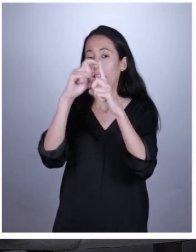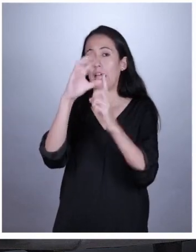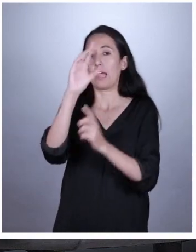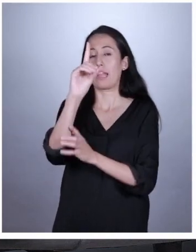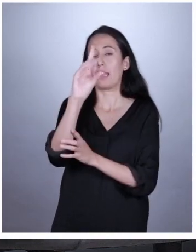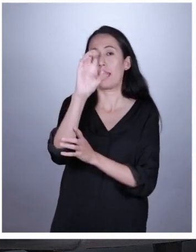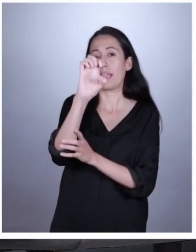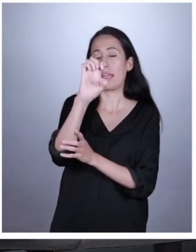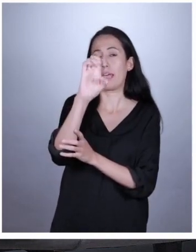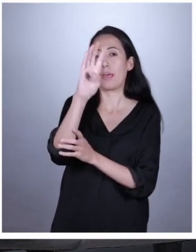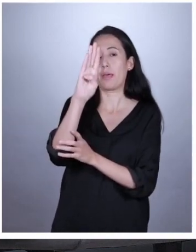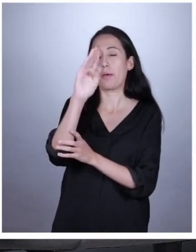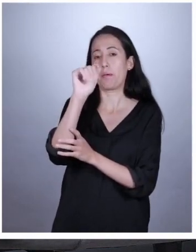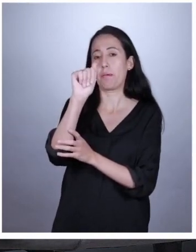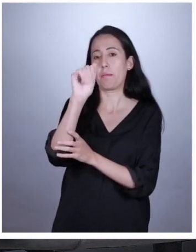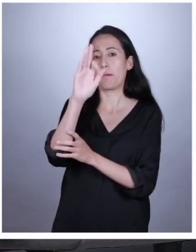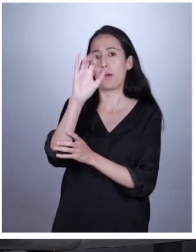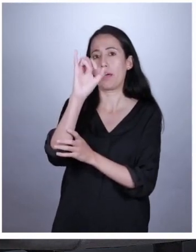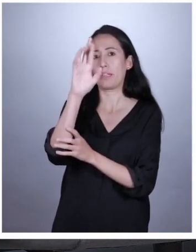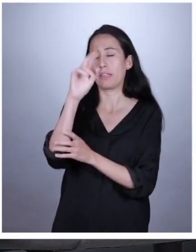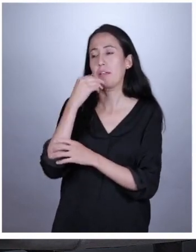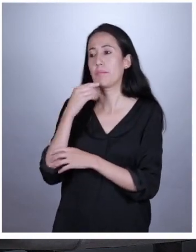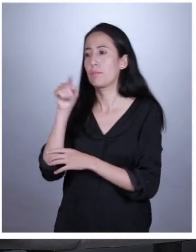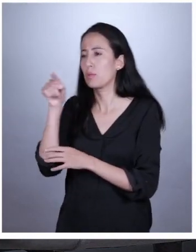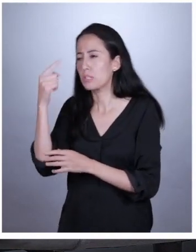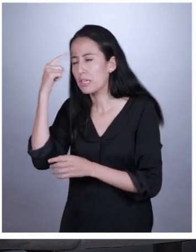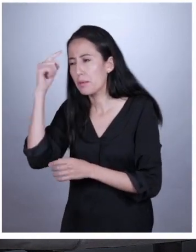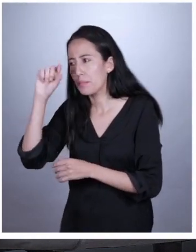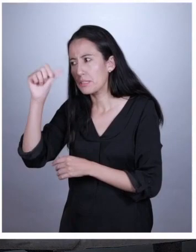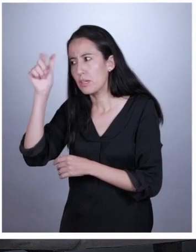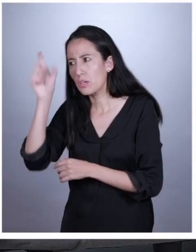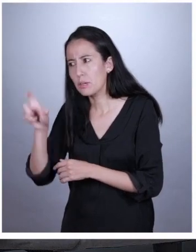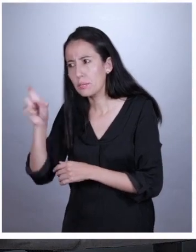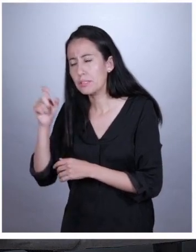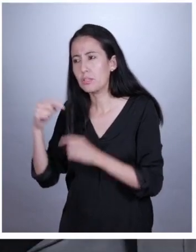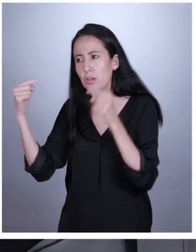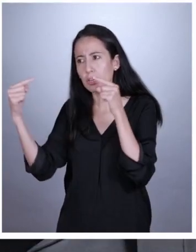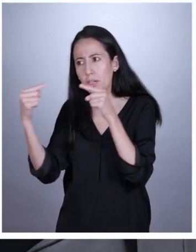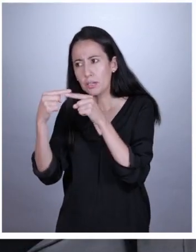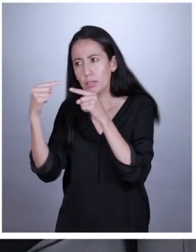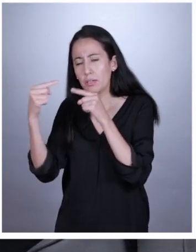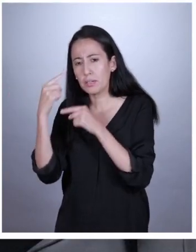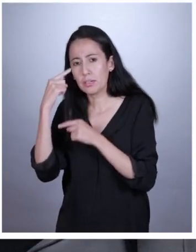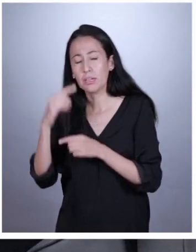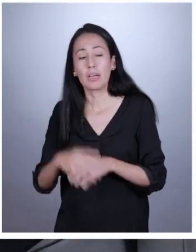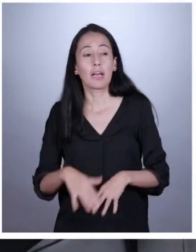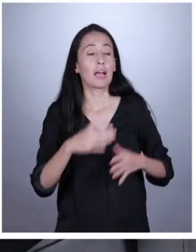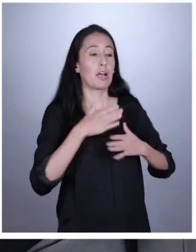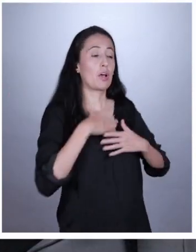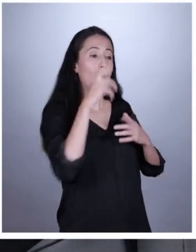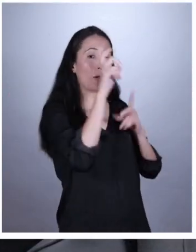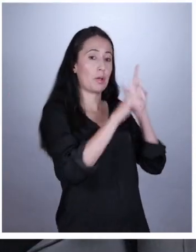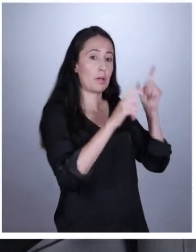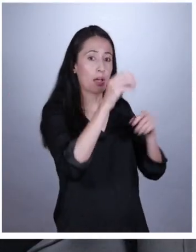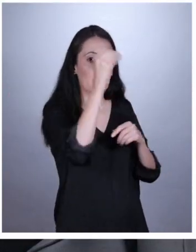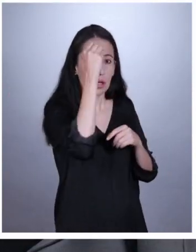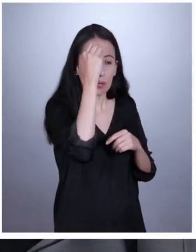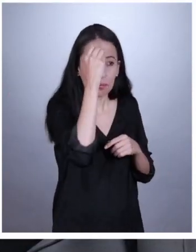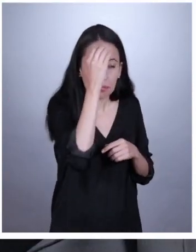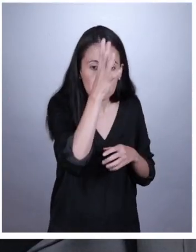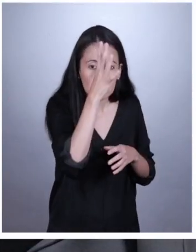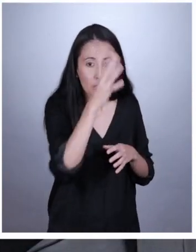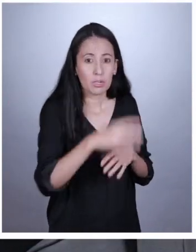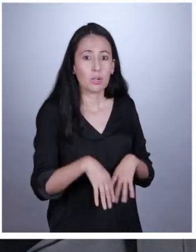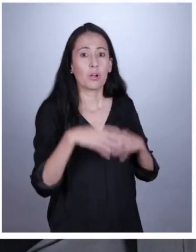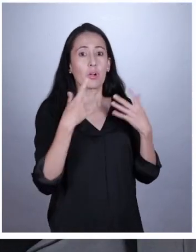es un tema interesante. ¿Y qué piensa de su rival en esta elección? Pues, pienso que mi rival es una persona